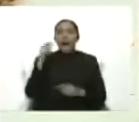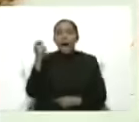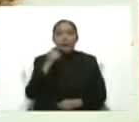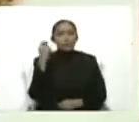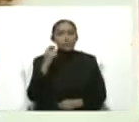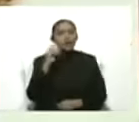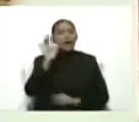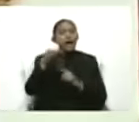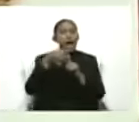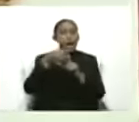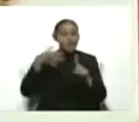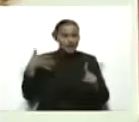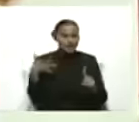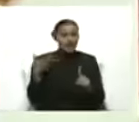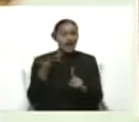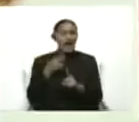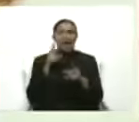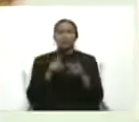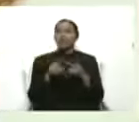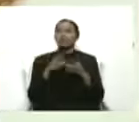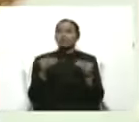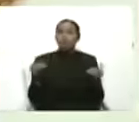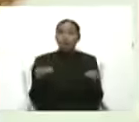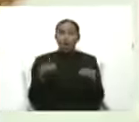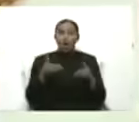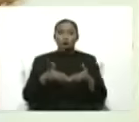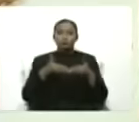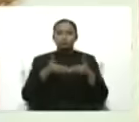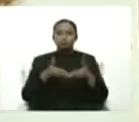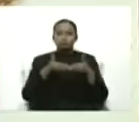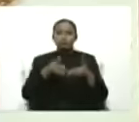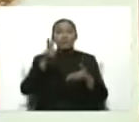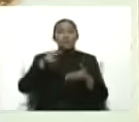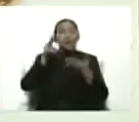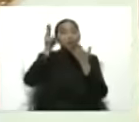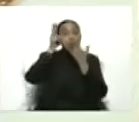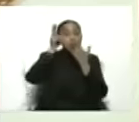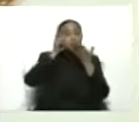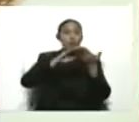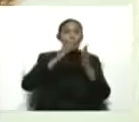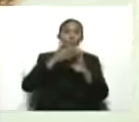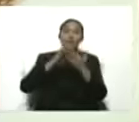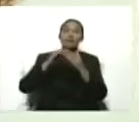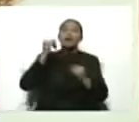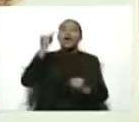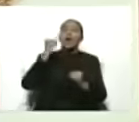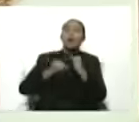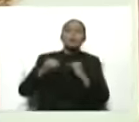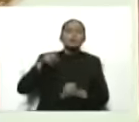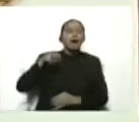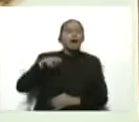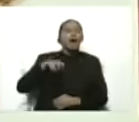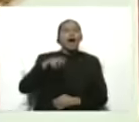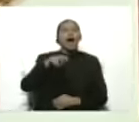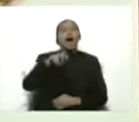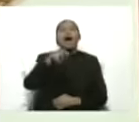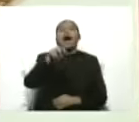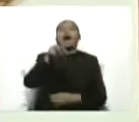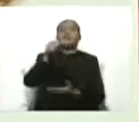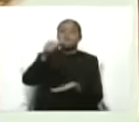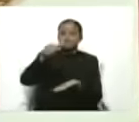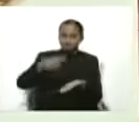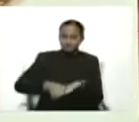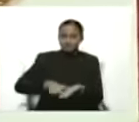las máquinas ahí, montan el combustible, van los indígenas, hasta la última parte de Venezuela ya pegada